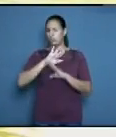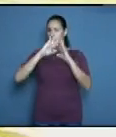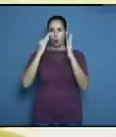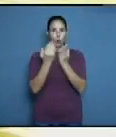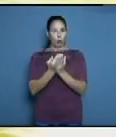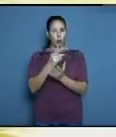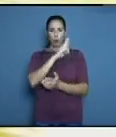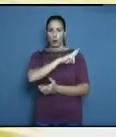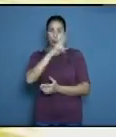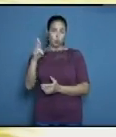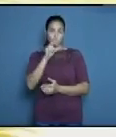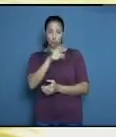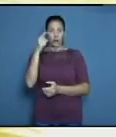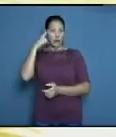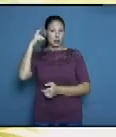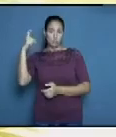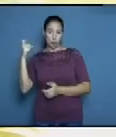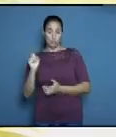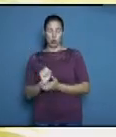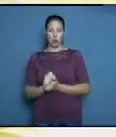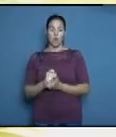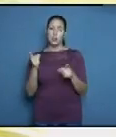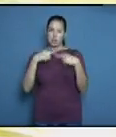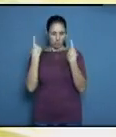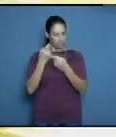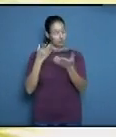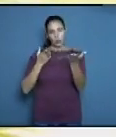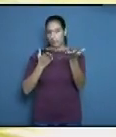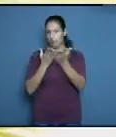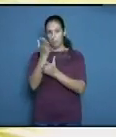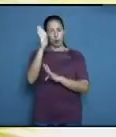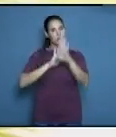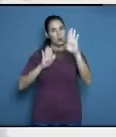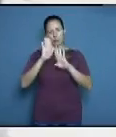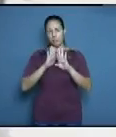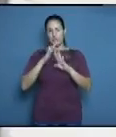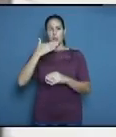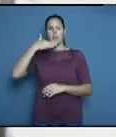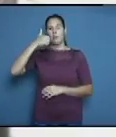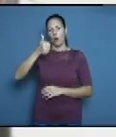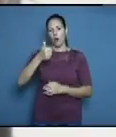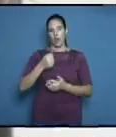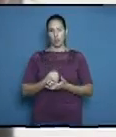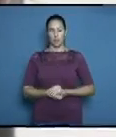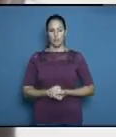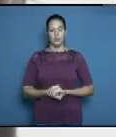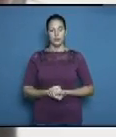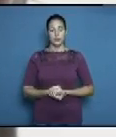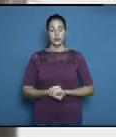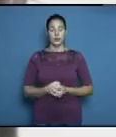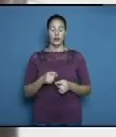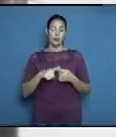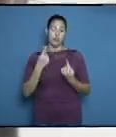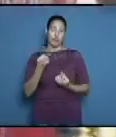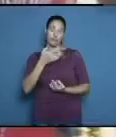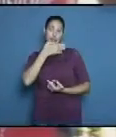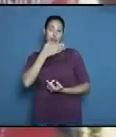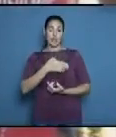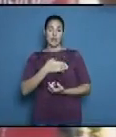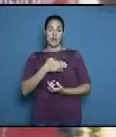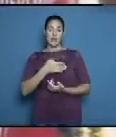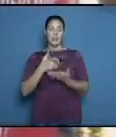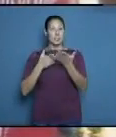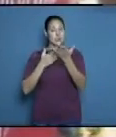y una obra que nosotros vamos a seguir echando para adelante y la vamos a seguir mejorando Y es que Fidel nos sigue acompañando con su